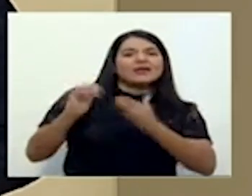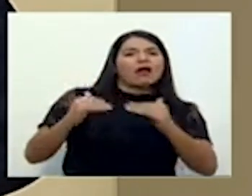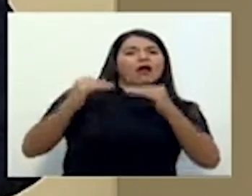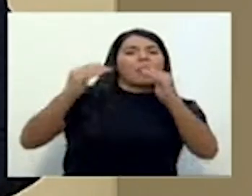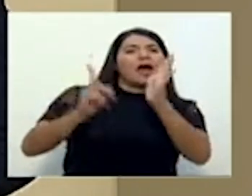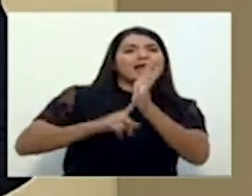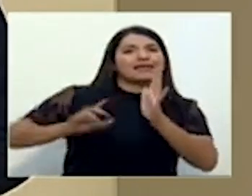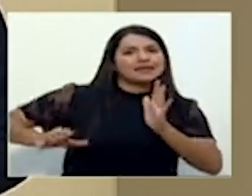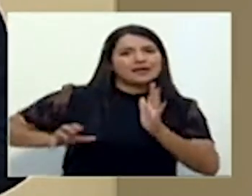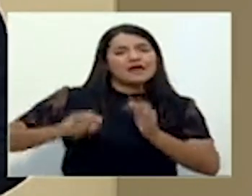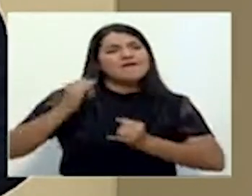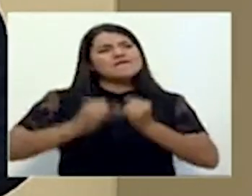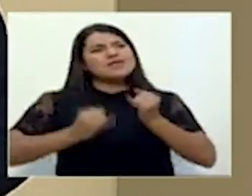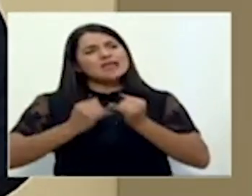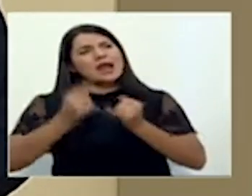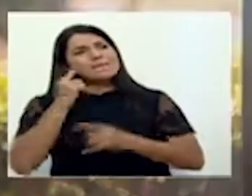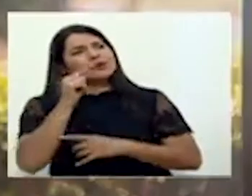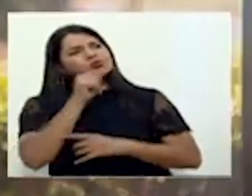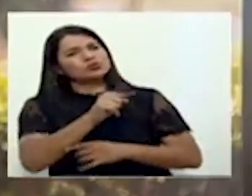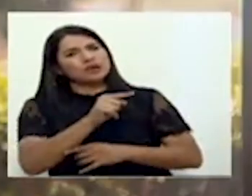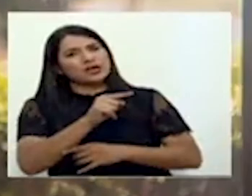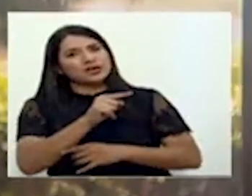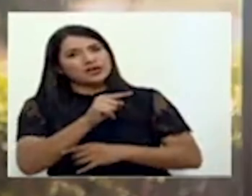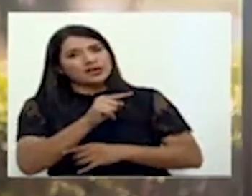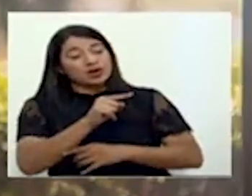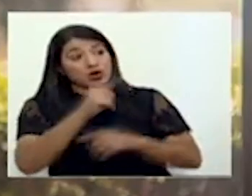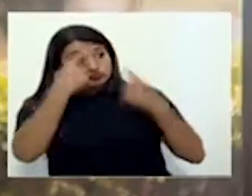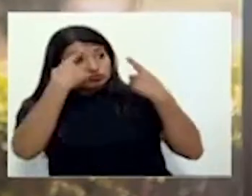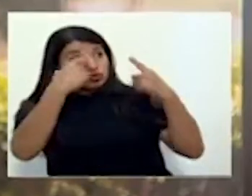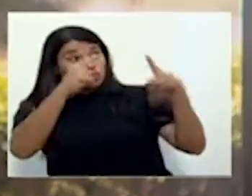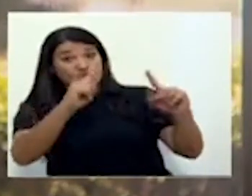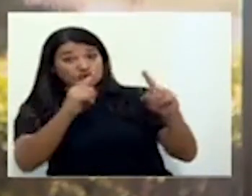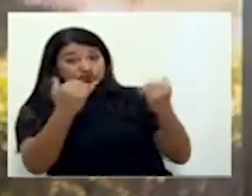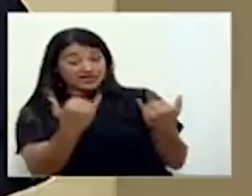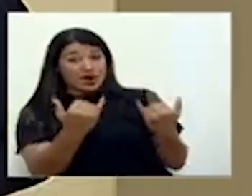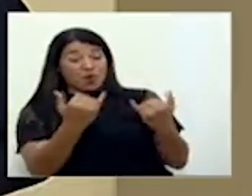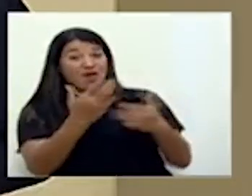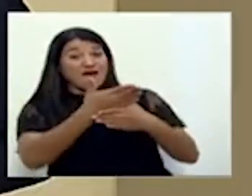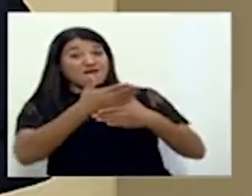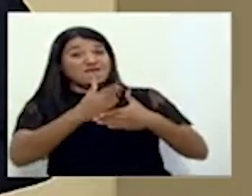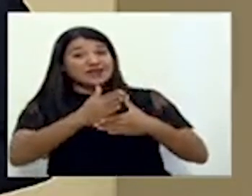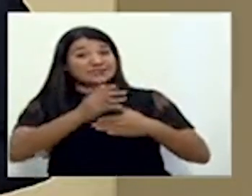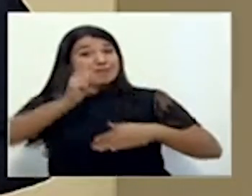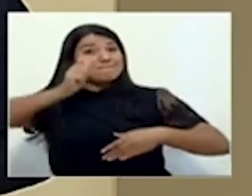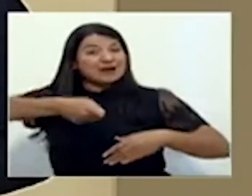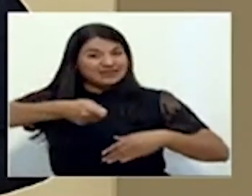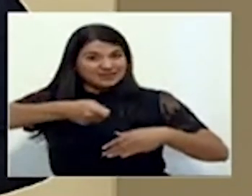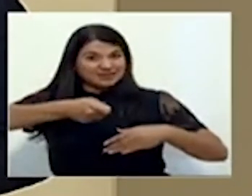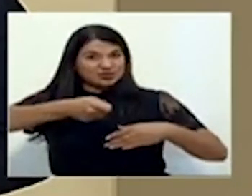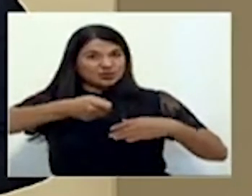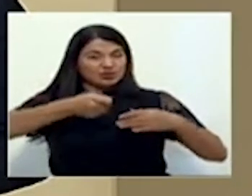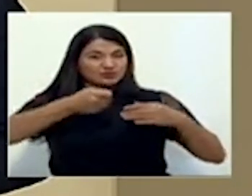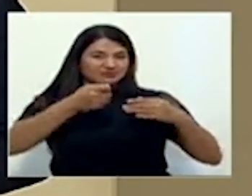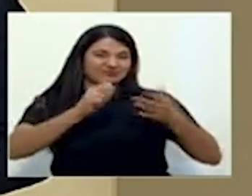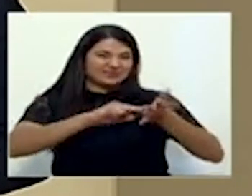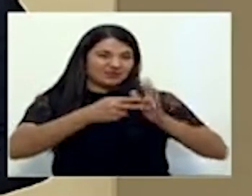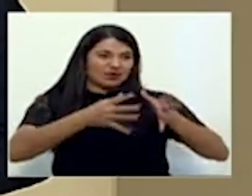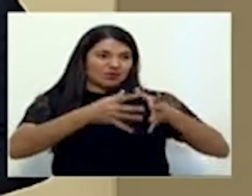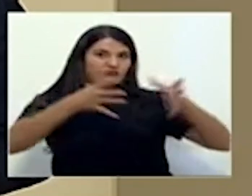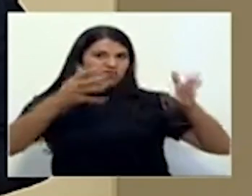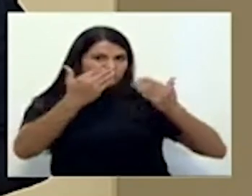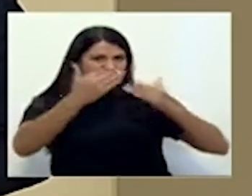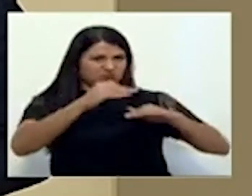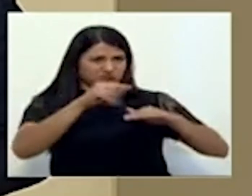Y finalmente, nada más, para ustedes los resultados que nos ha dado este martillazo son positivos, ¿cómo los valoran? Yo creo que sí, yo creo que sí, Tomás, estamos ya